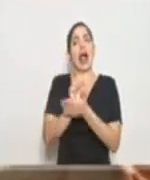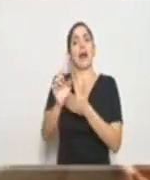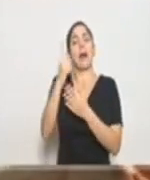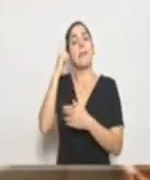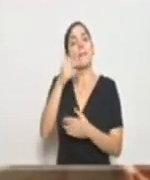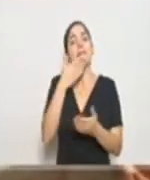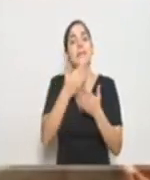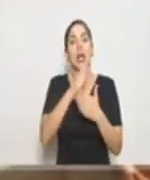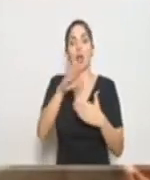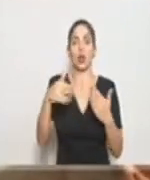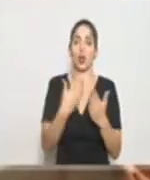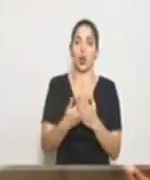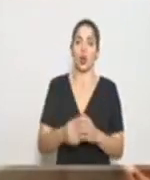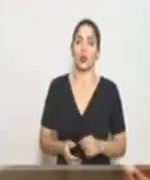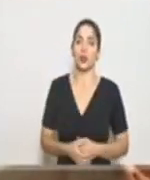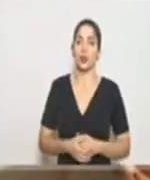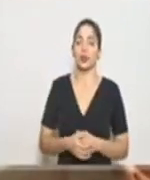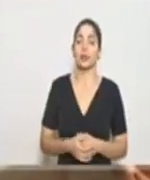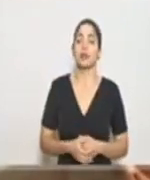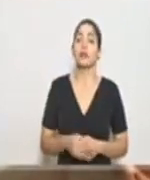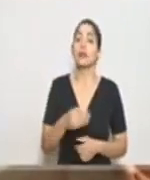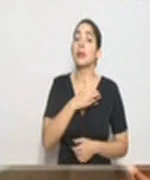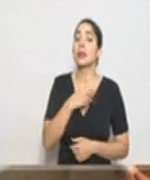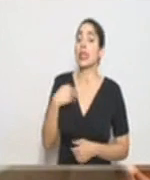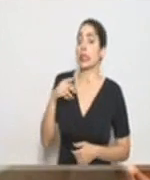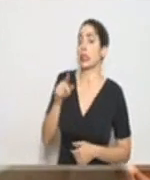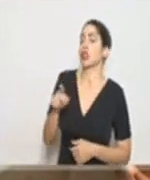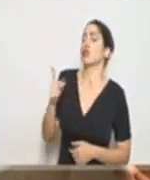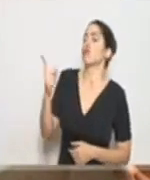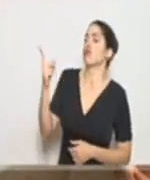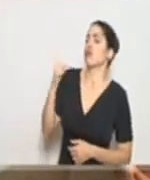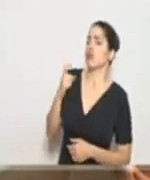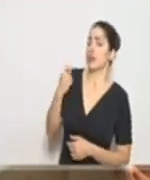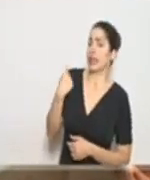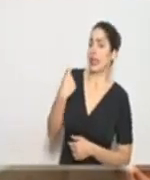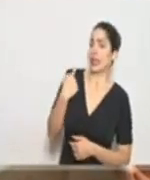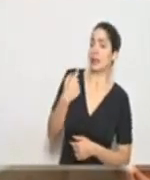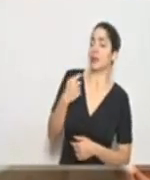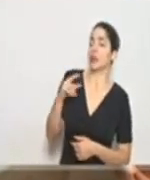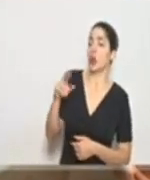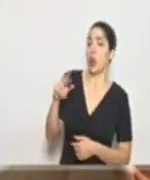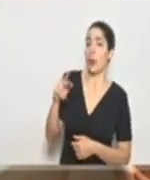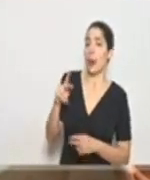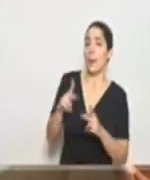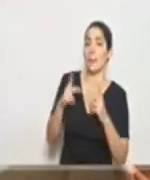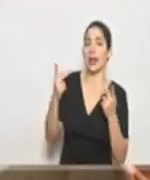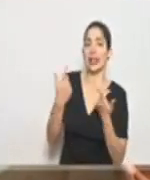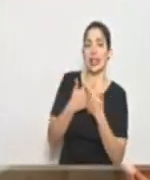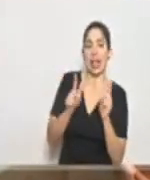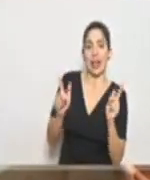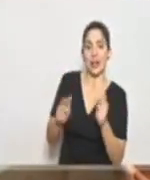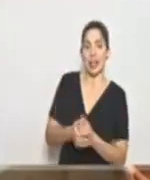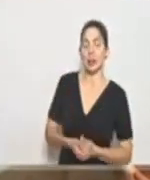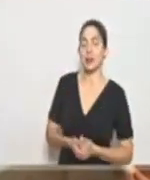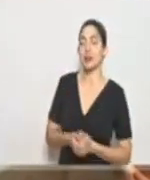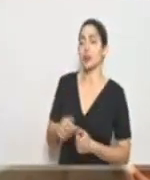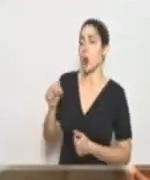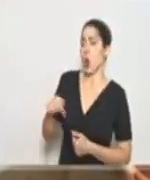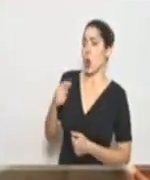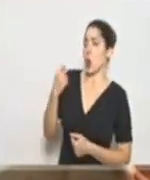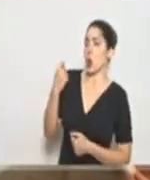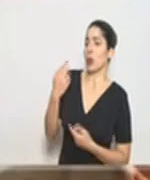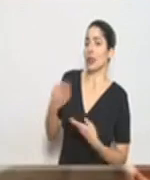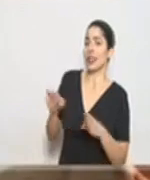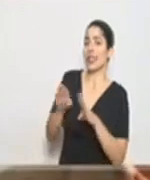el bien de todos señor ministro nos consultan hoy recientemente el colega de prensa libre hoy recientemente